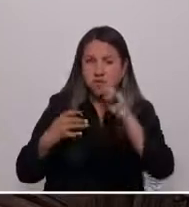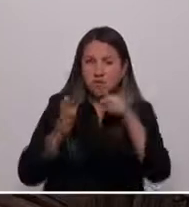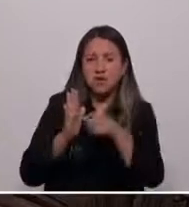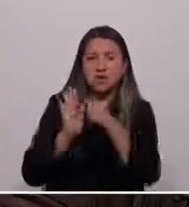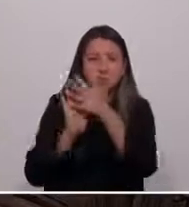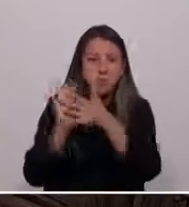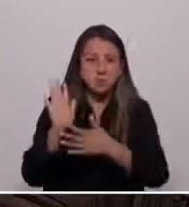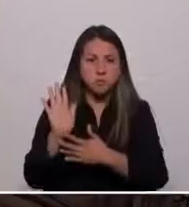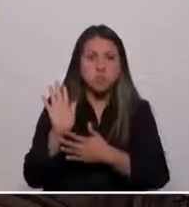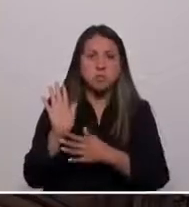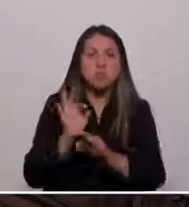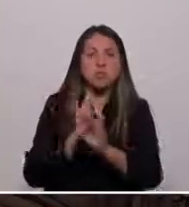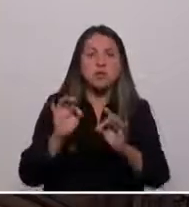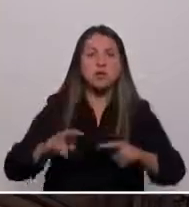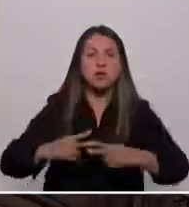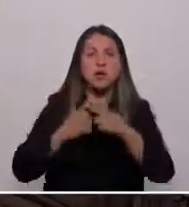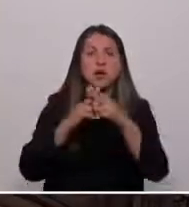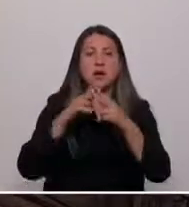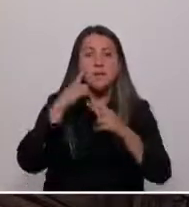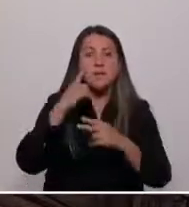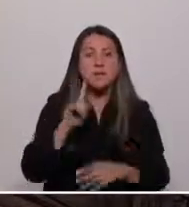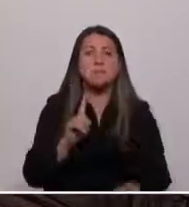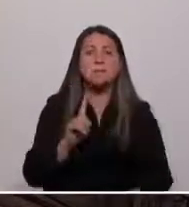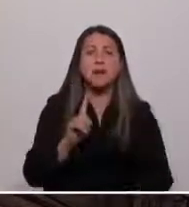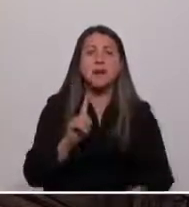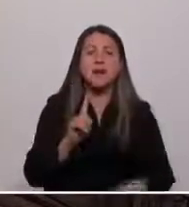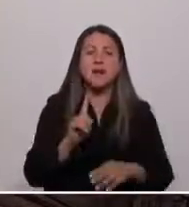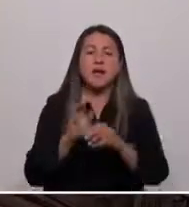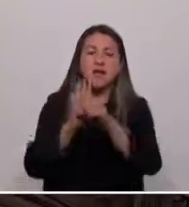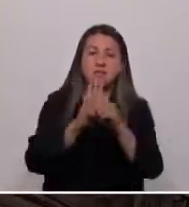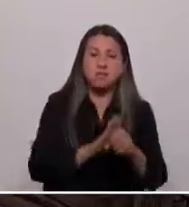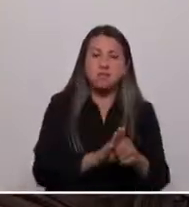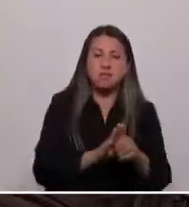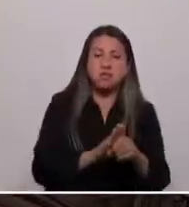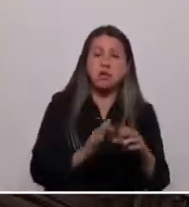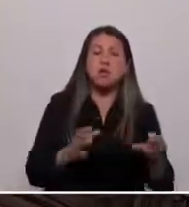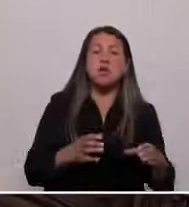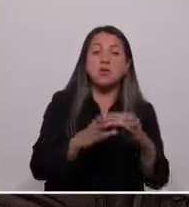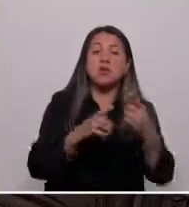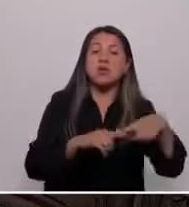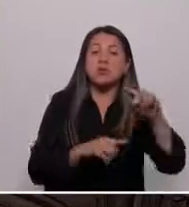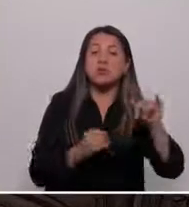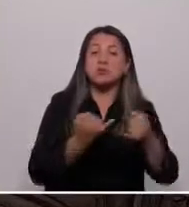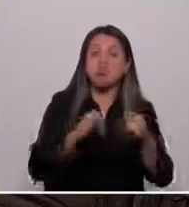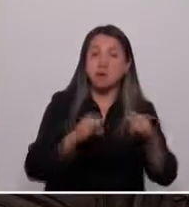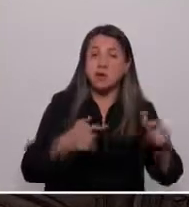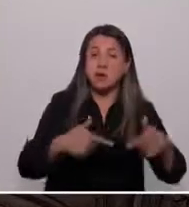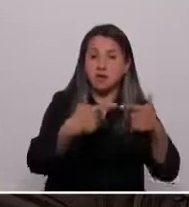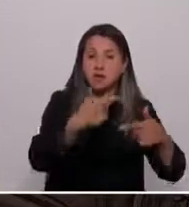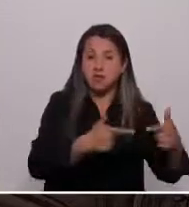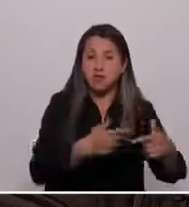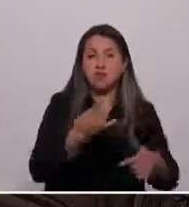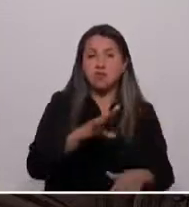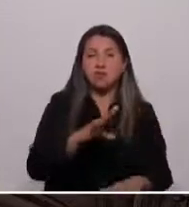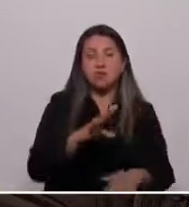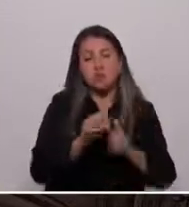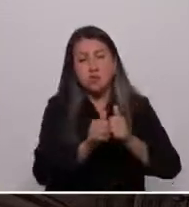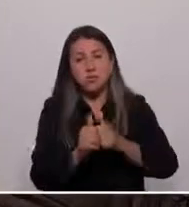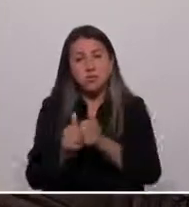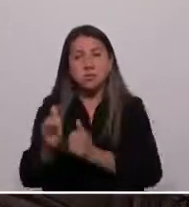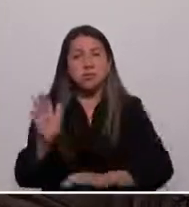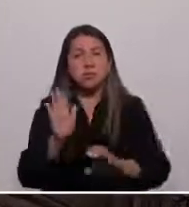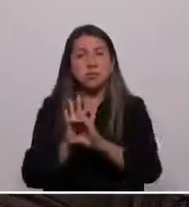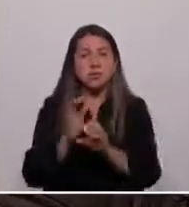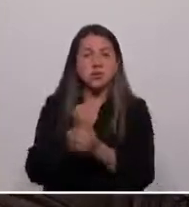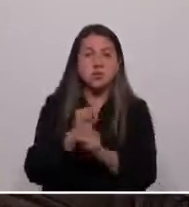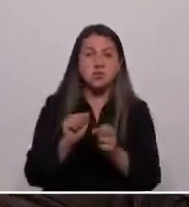instrumento para someter a los adversarios políticos. Y tampoco advierten que esa lógica solo conduce a una constitución incapaz de generar